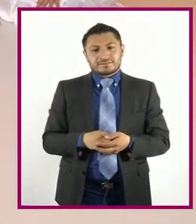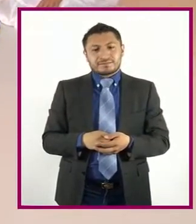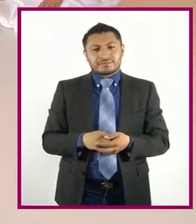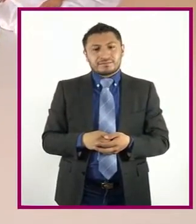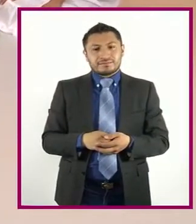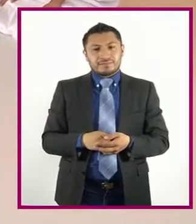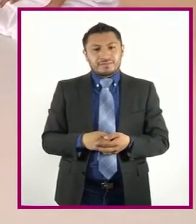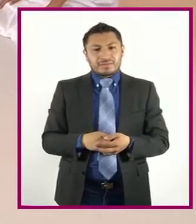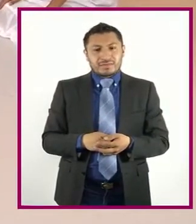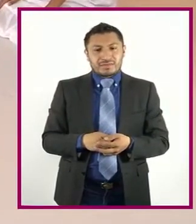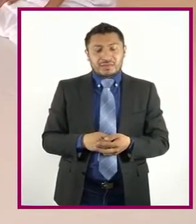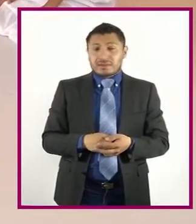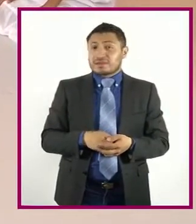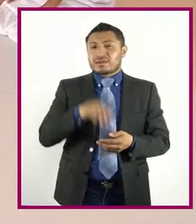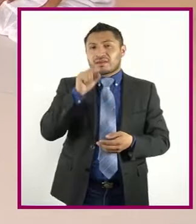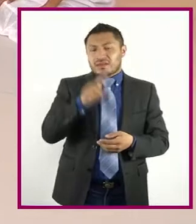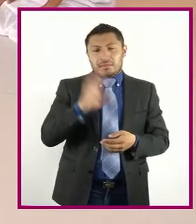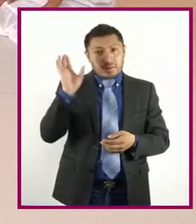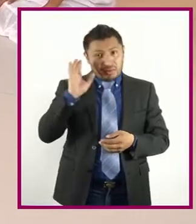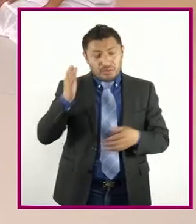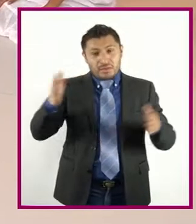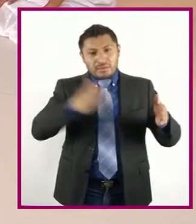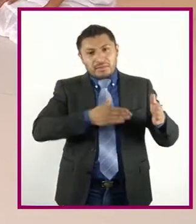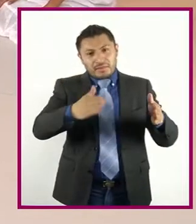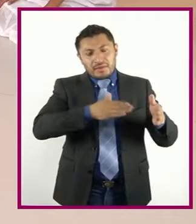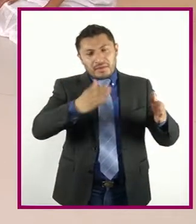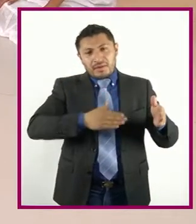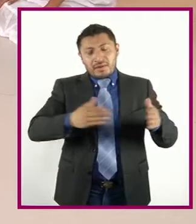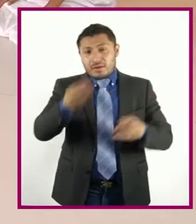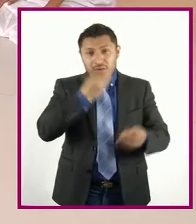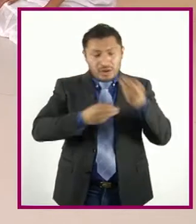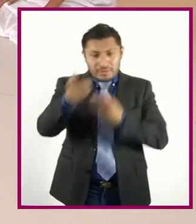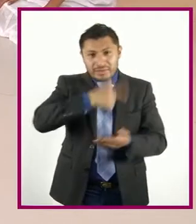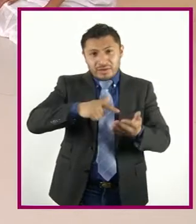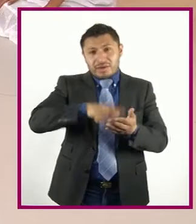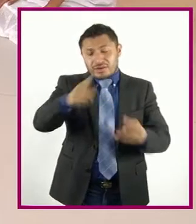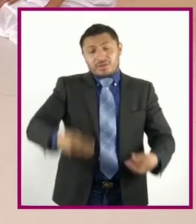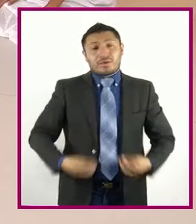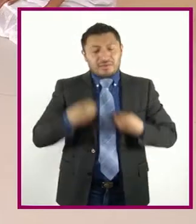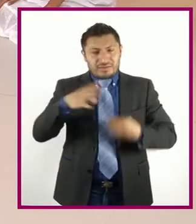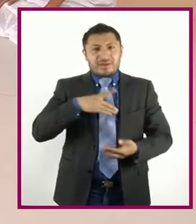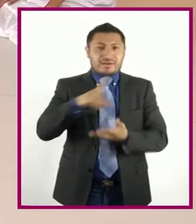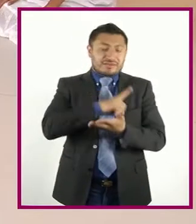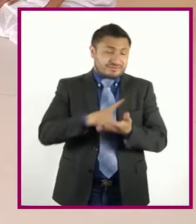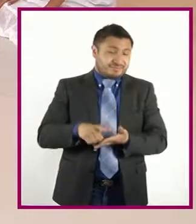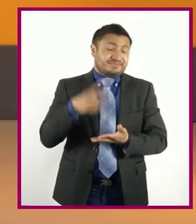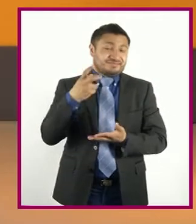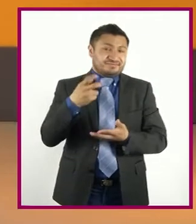Y hasta cuando Elaboran platillos Típicos Del lugar Donde viven E ejercen Su derecho